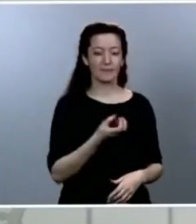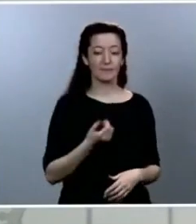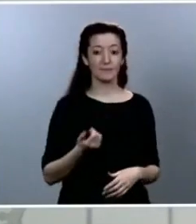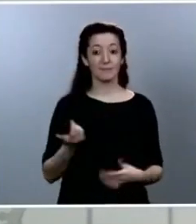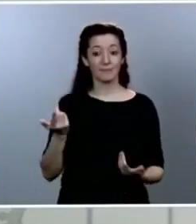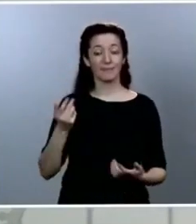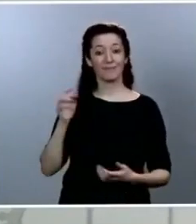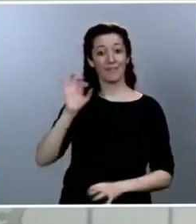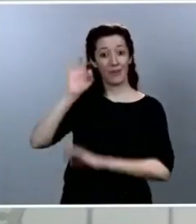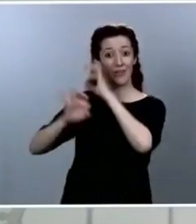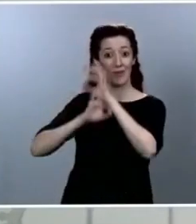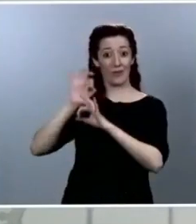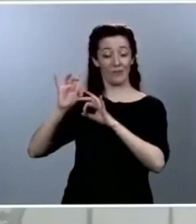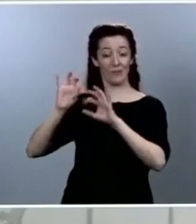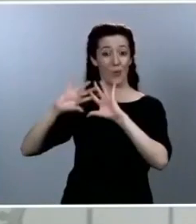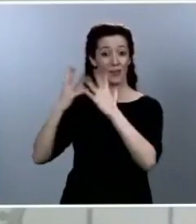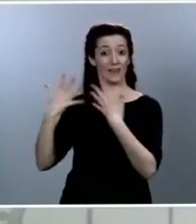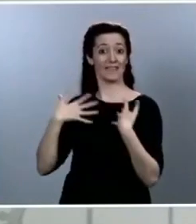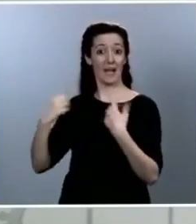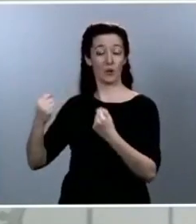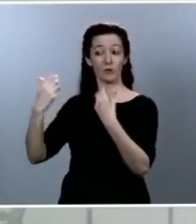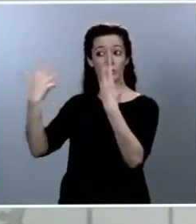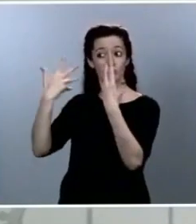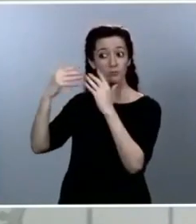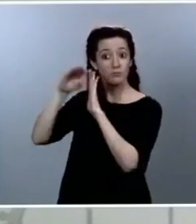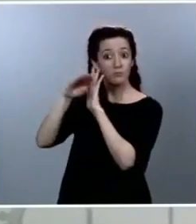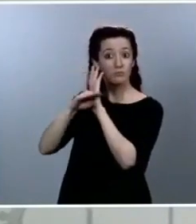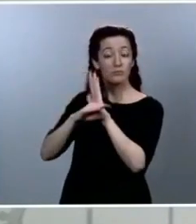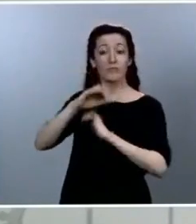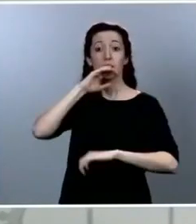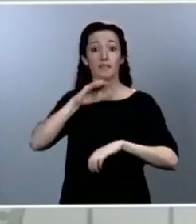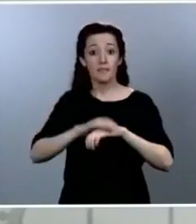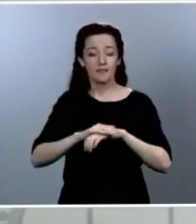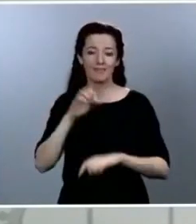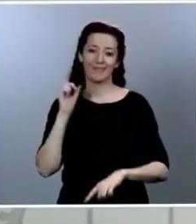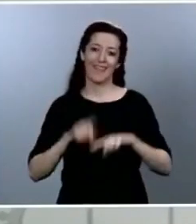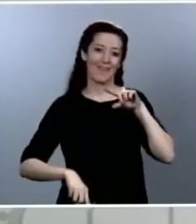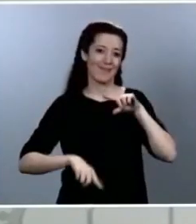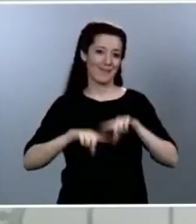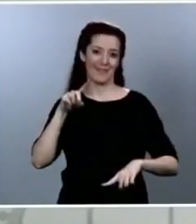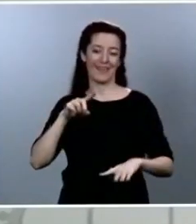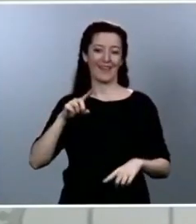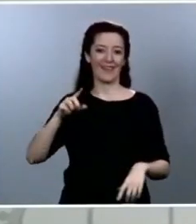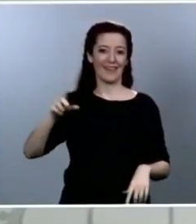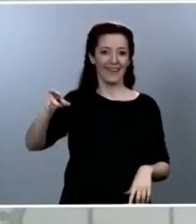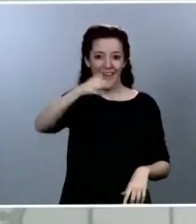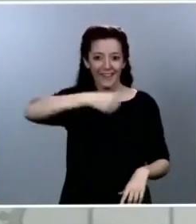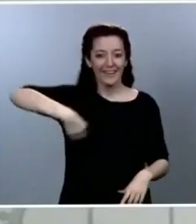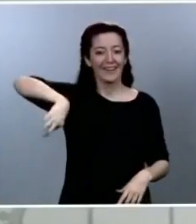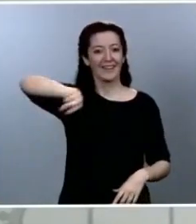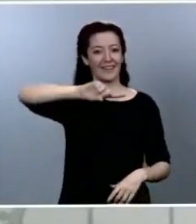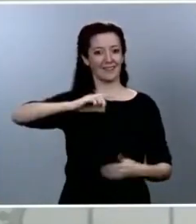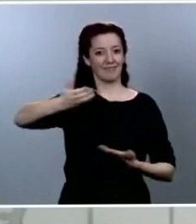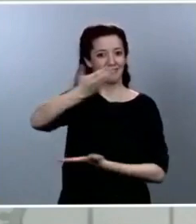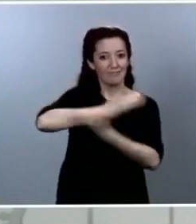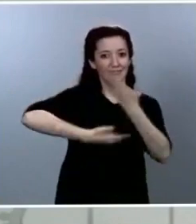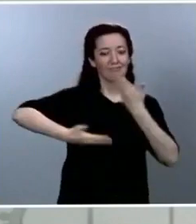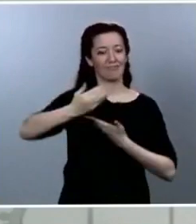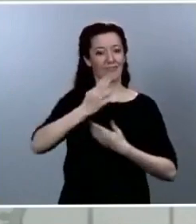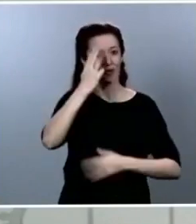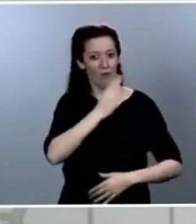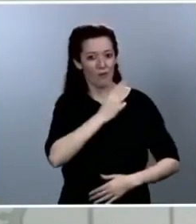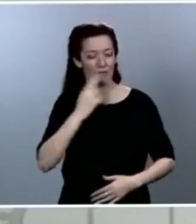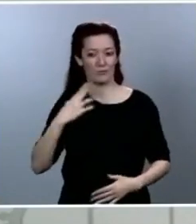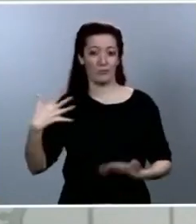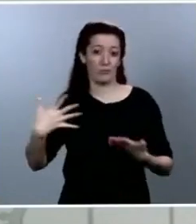de la Salud depende de la estrecha colaboración, cooperación y coordinación entre los distintos niveles de la Administración. Desde los